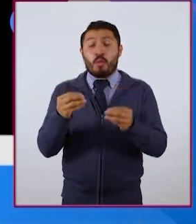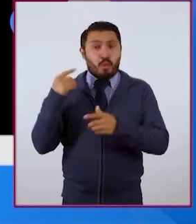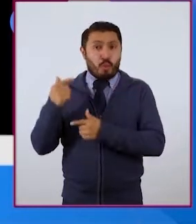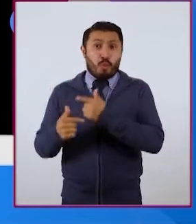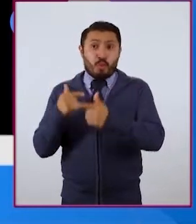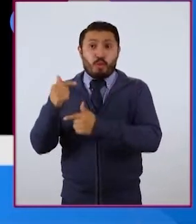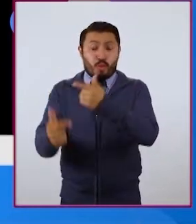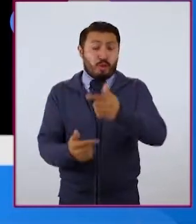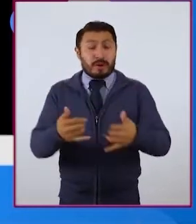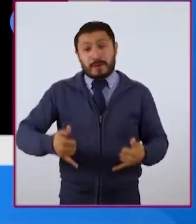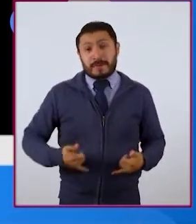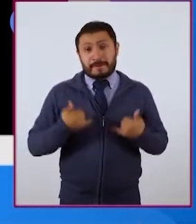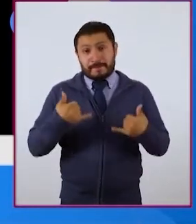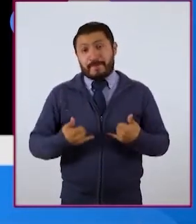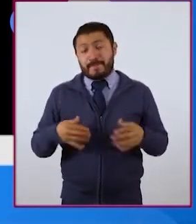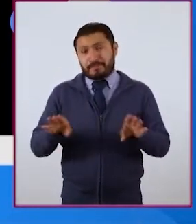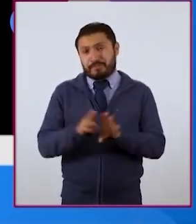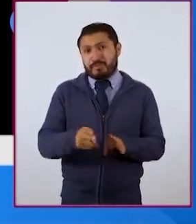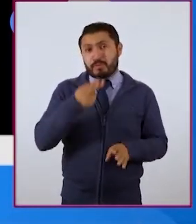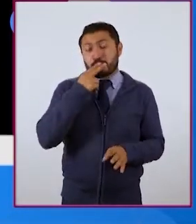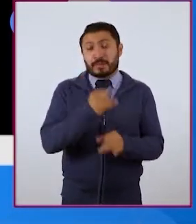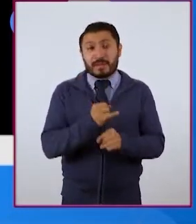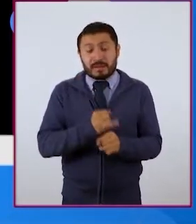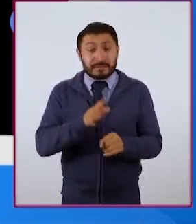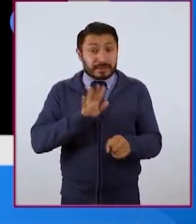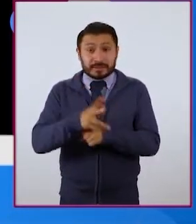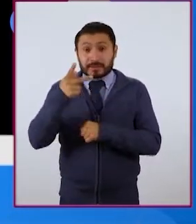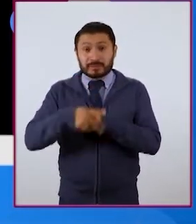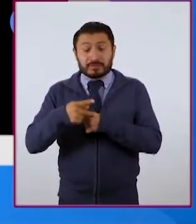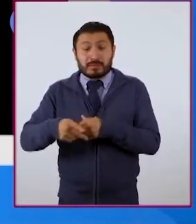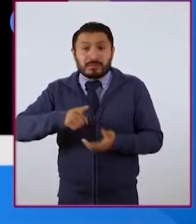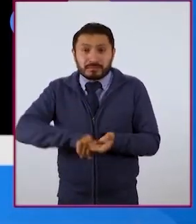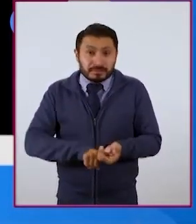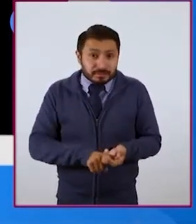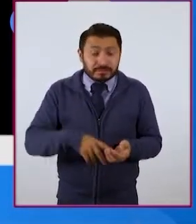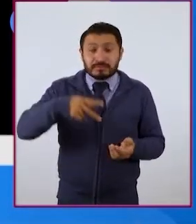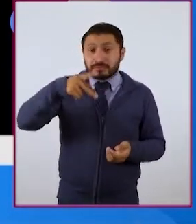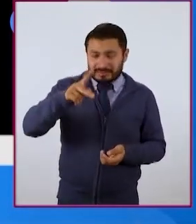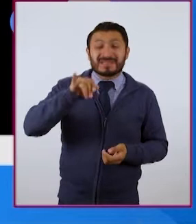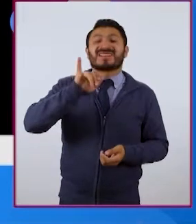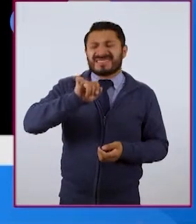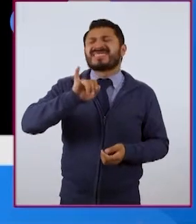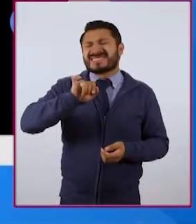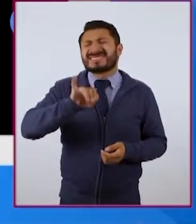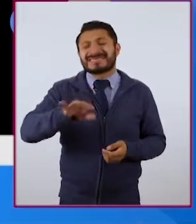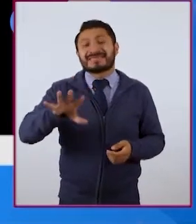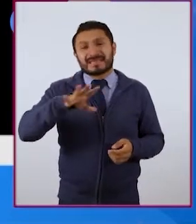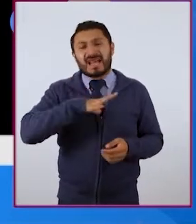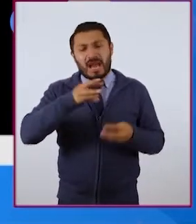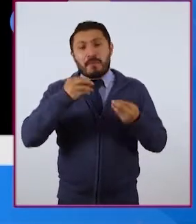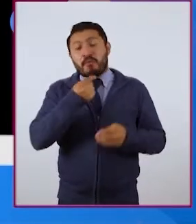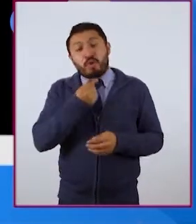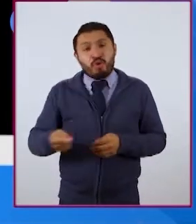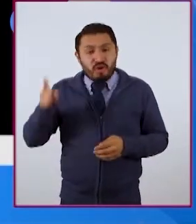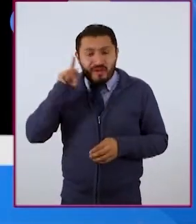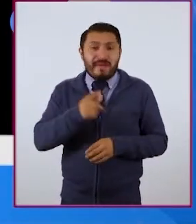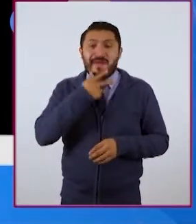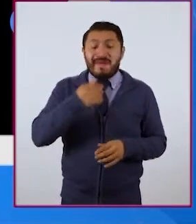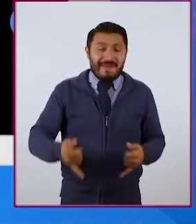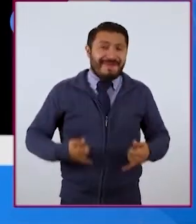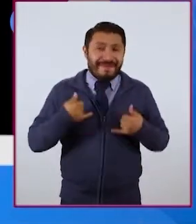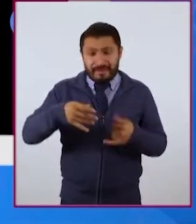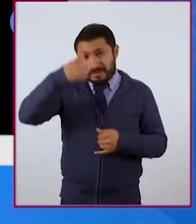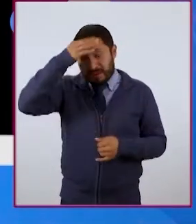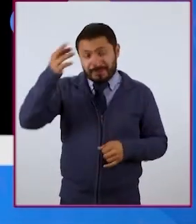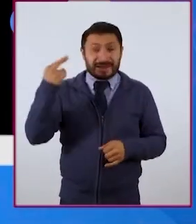jóvenes cómo funciona internet y qué riesgos hay en internet. Y aunque sí, definitivamente muchos niños, niñas y jóvenes aprenden